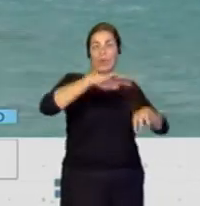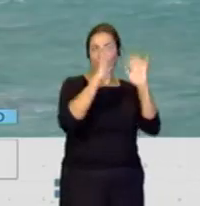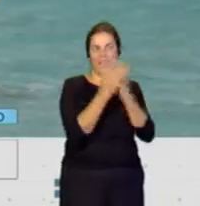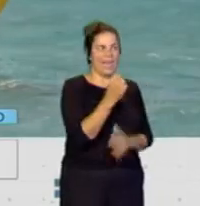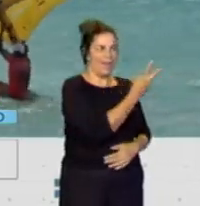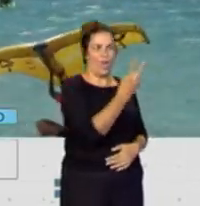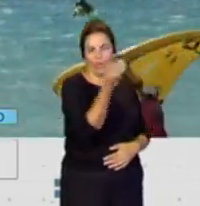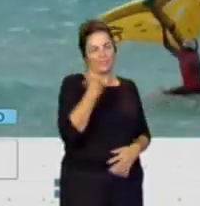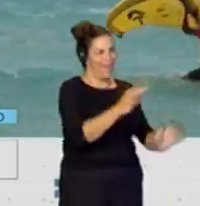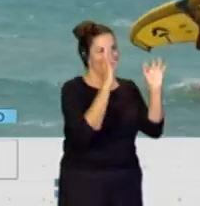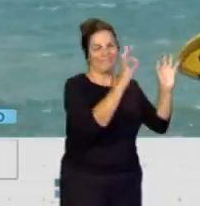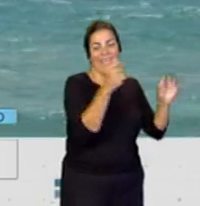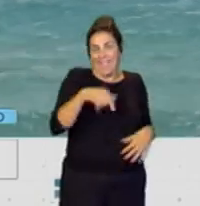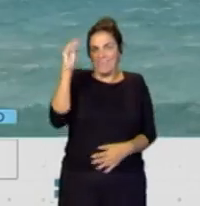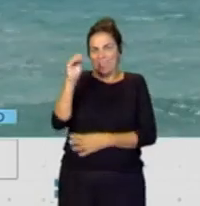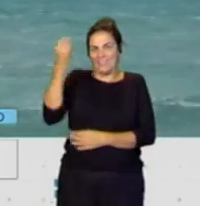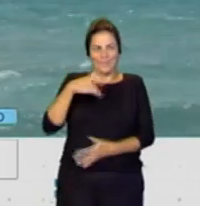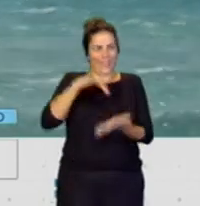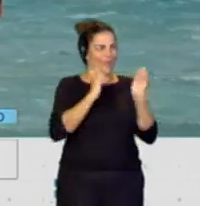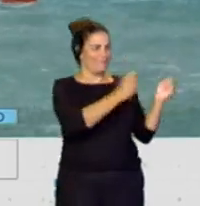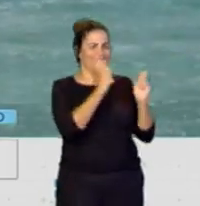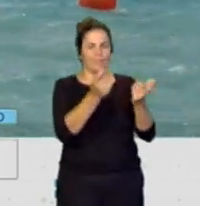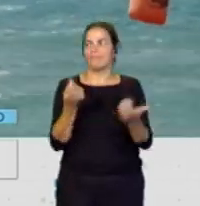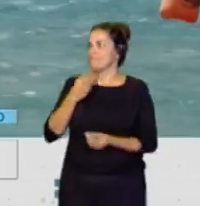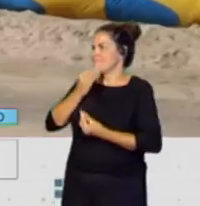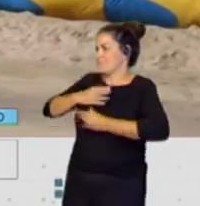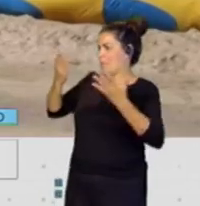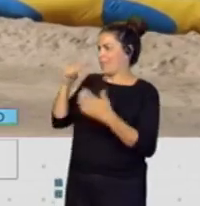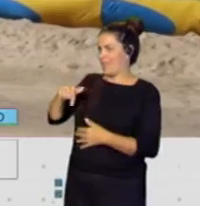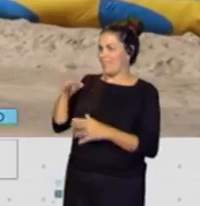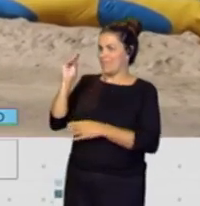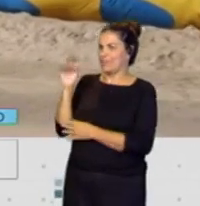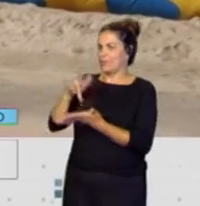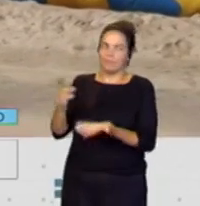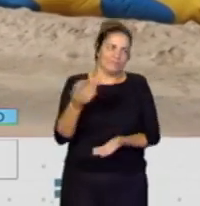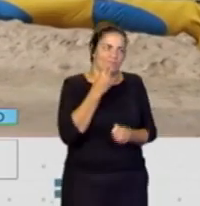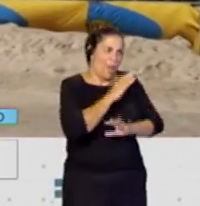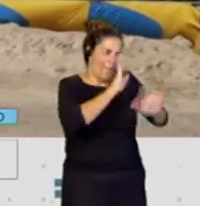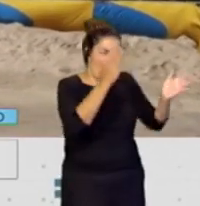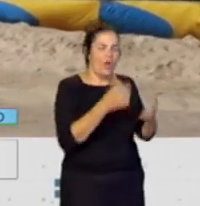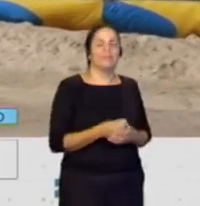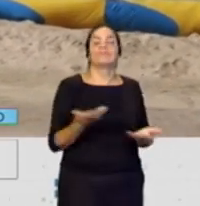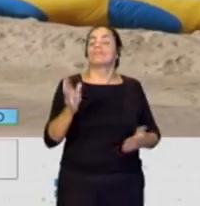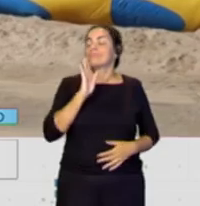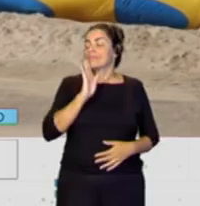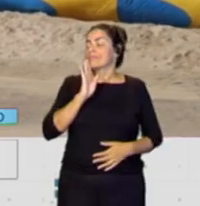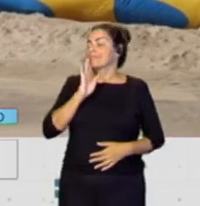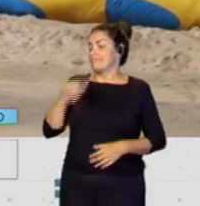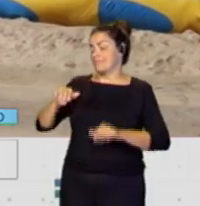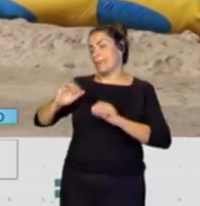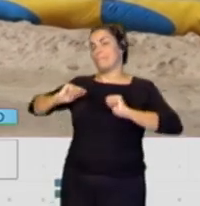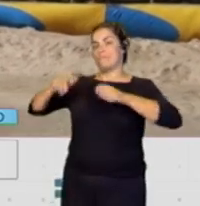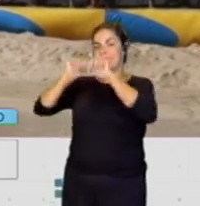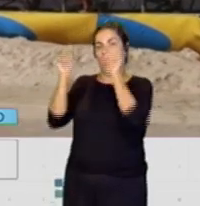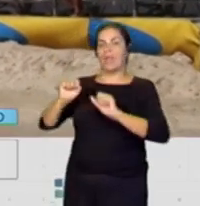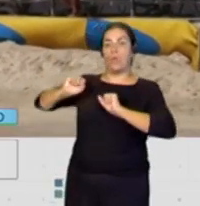maravilla poder celebrarlo aquí en Fuenteventura, ¿no? Total, total. Son las mejores imágenes que pueden tener. Como decíamos, empezaba la modalidad